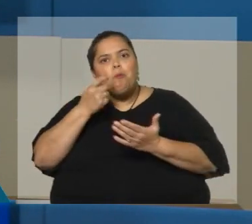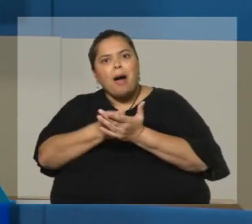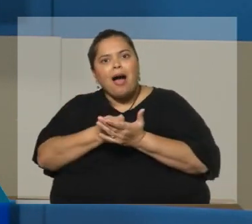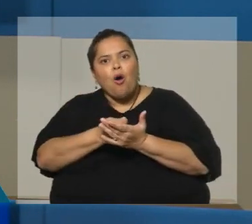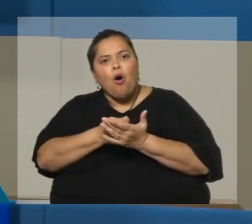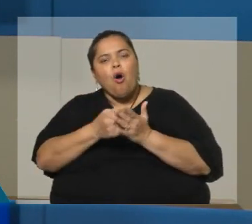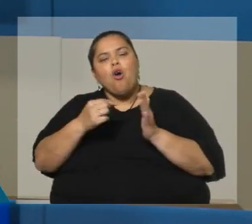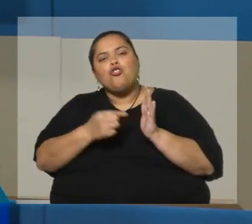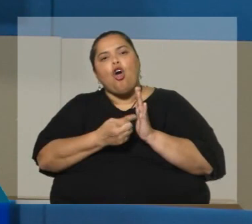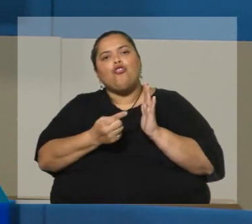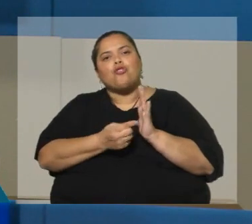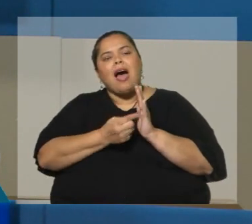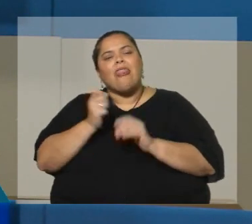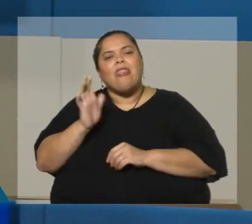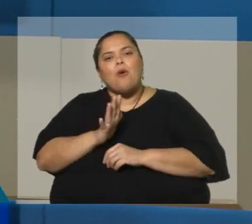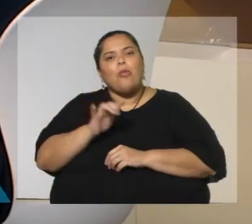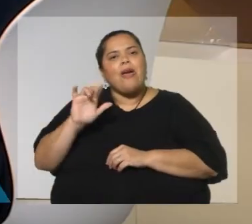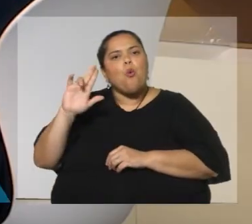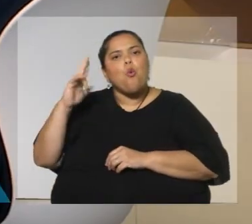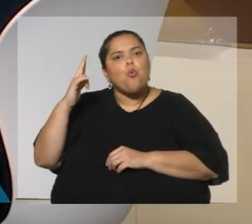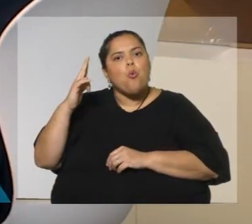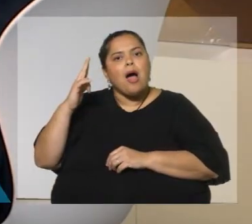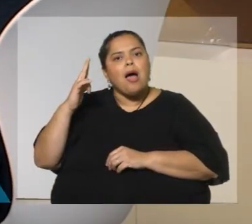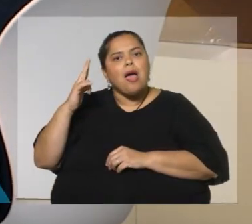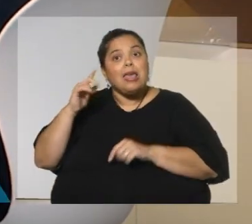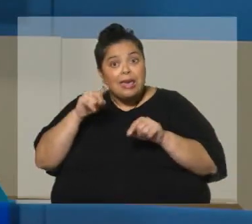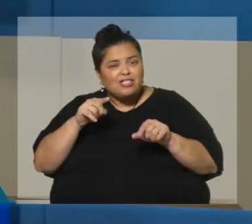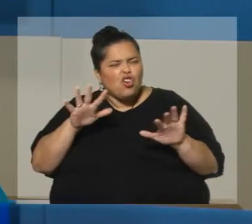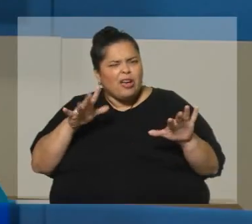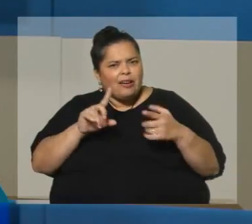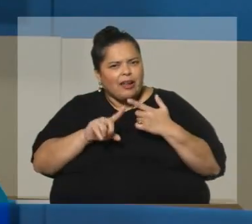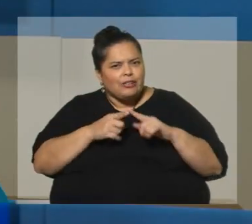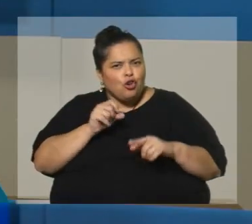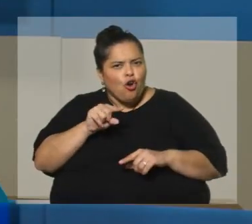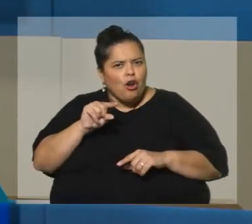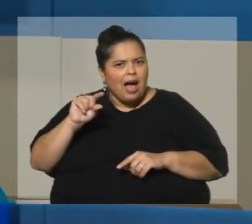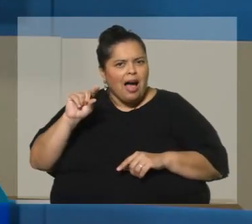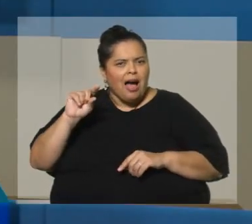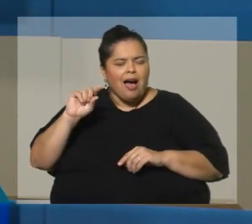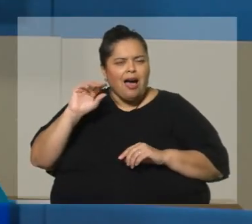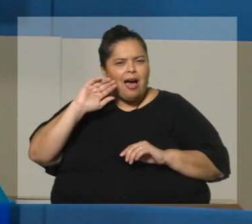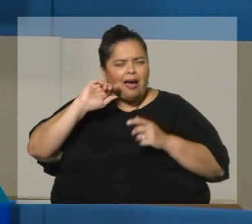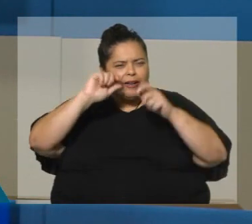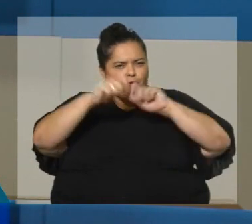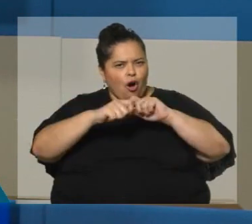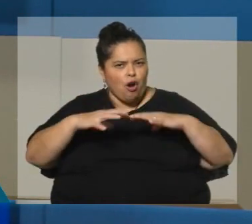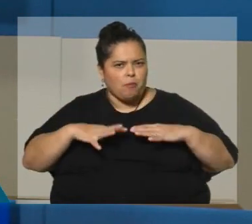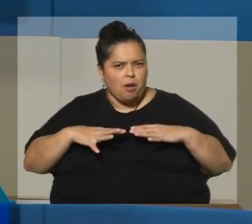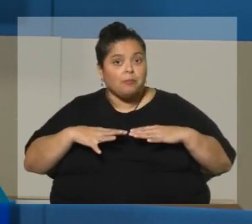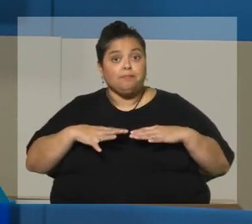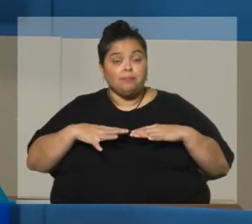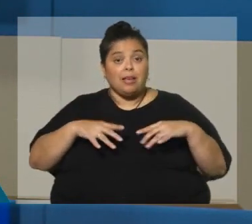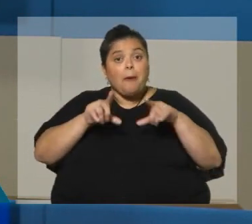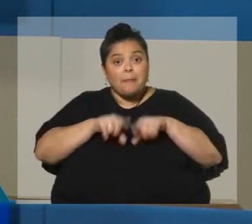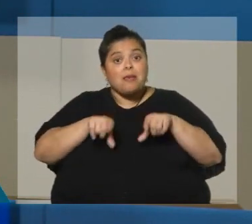calificación de la deuda uruguaya. Pero eso que tiene que ver con la reforma. Es el segundo ítem que indica Standard &